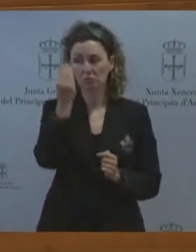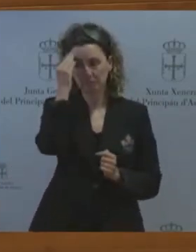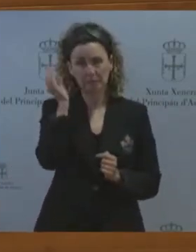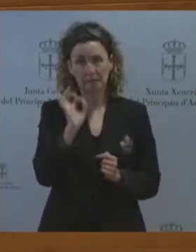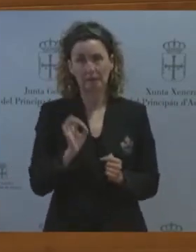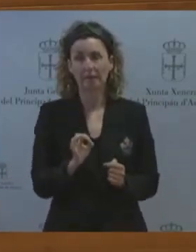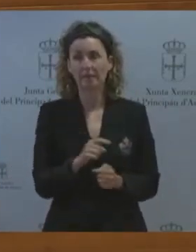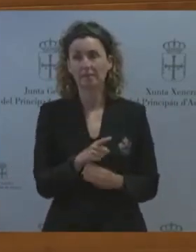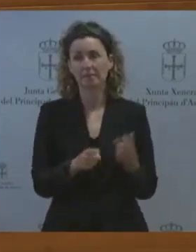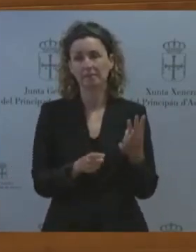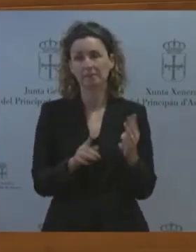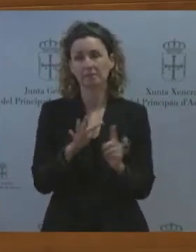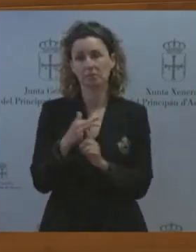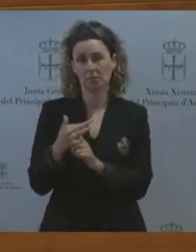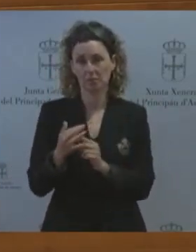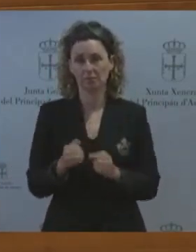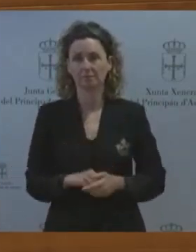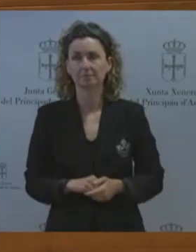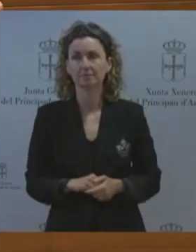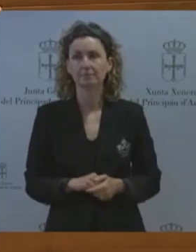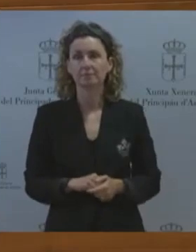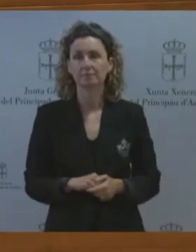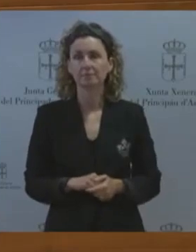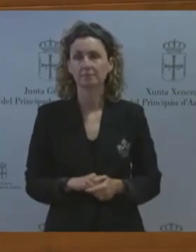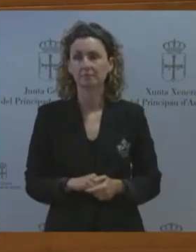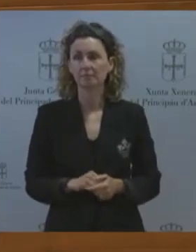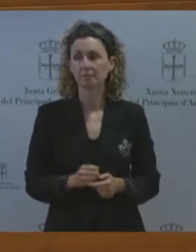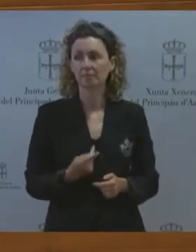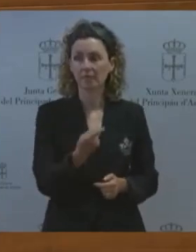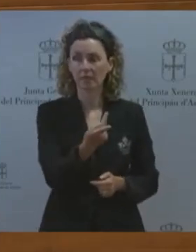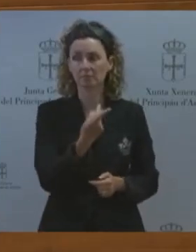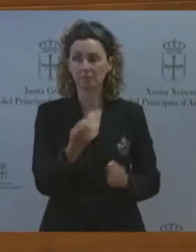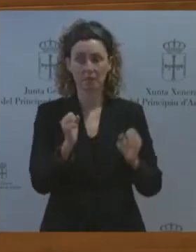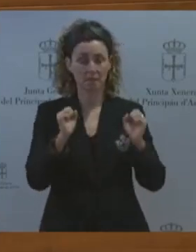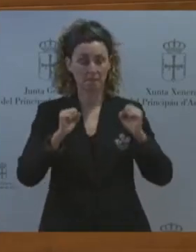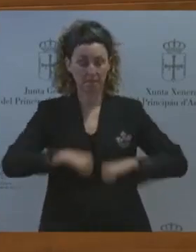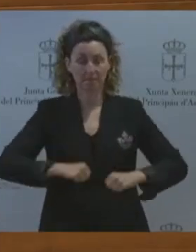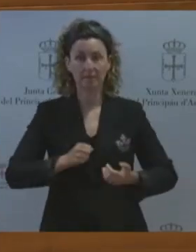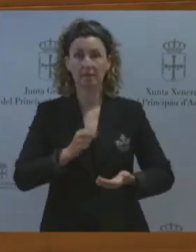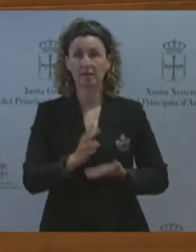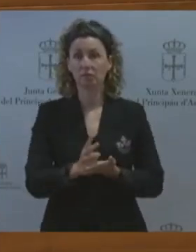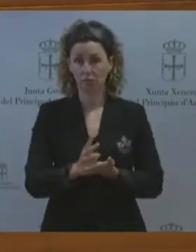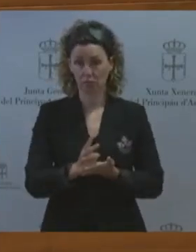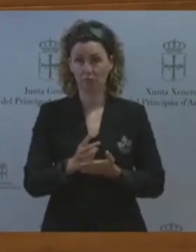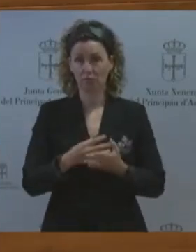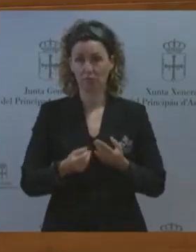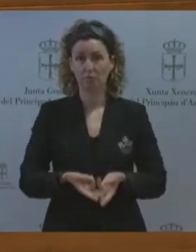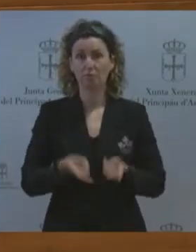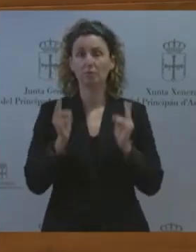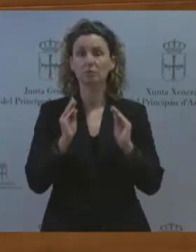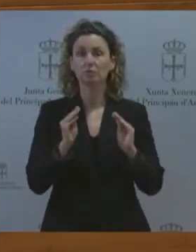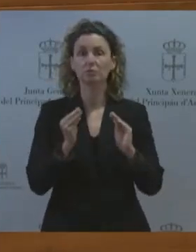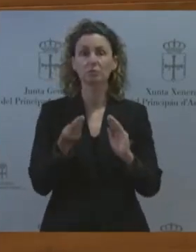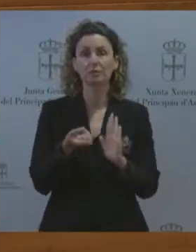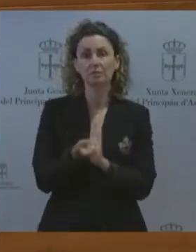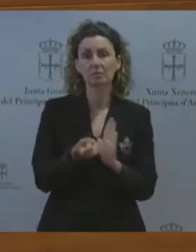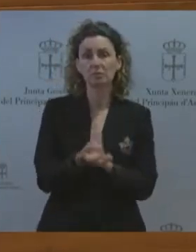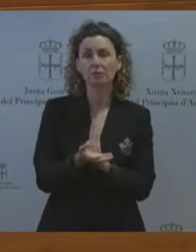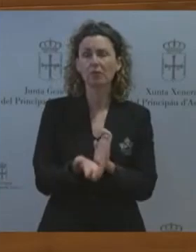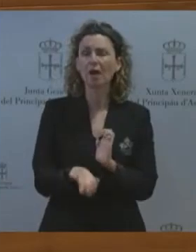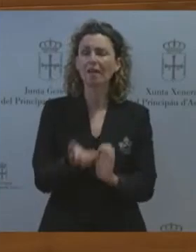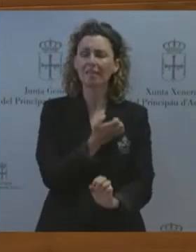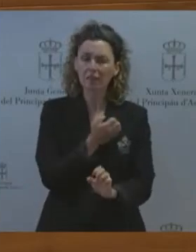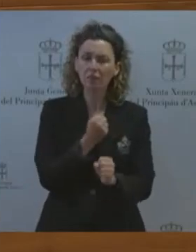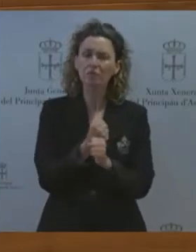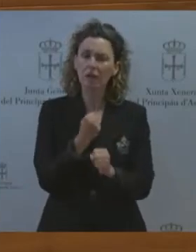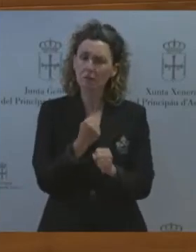usted y nosotros queremos acuerdos en reto demográfico y eso es positivo hubo un trabajo previo en la legislatura anterior a que nosotros queremos hacer